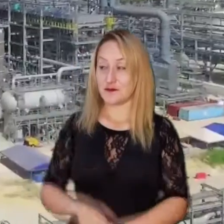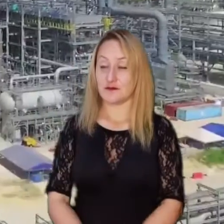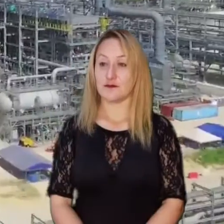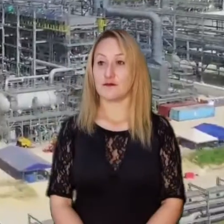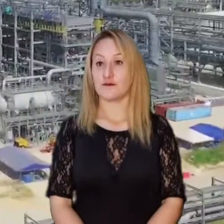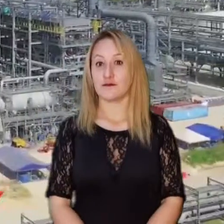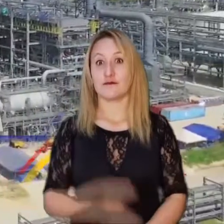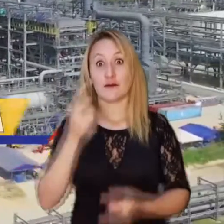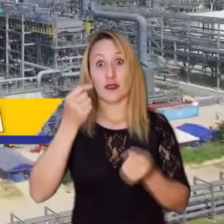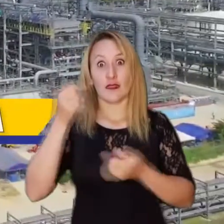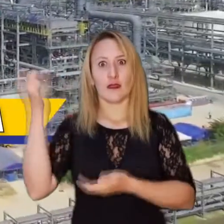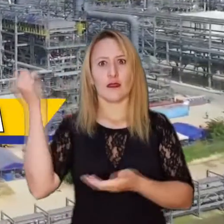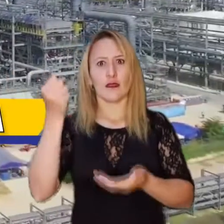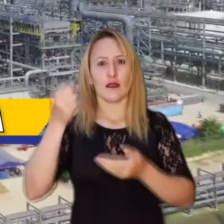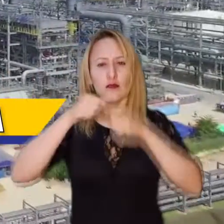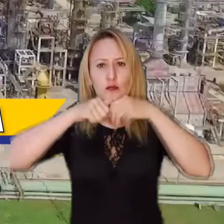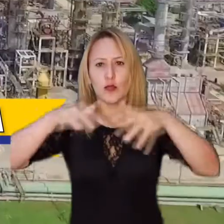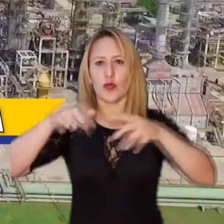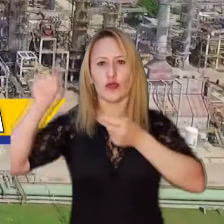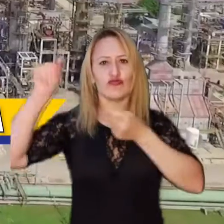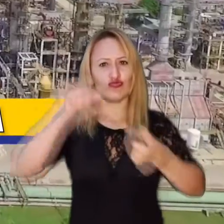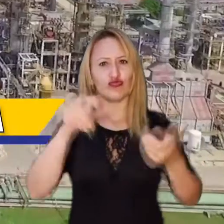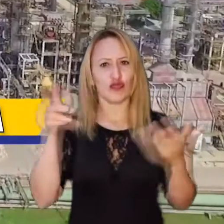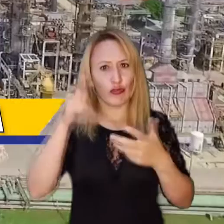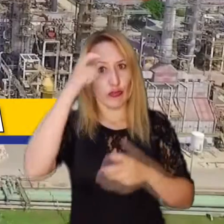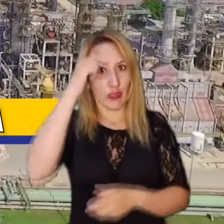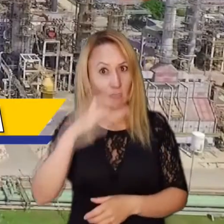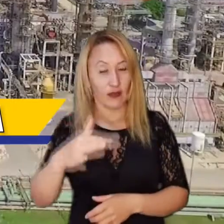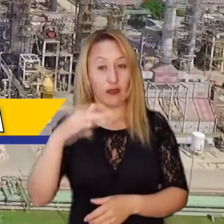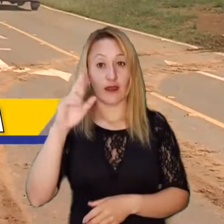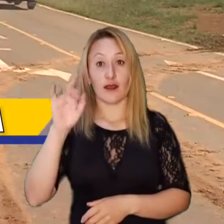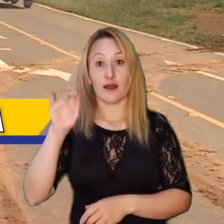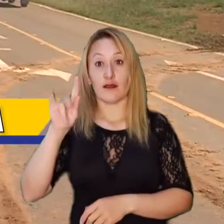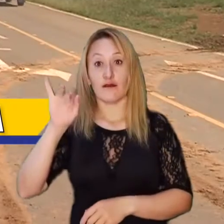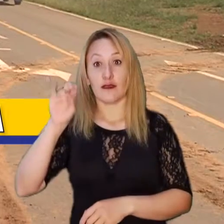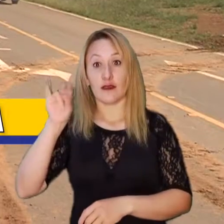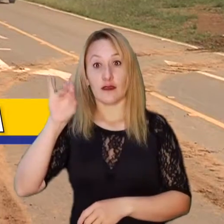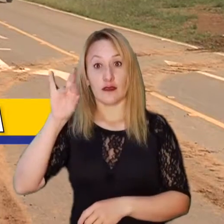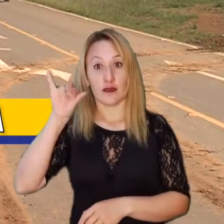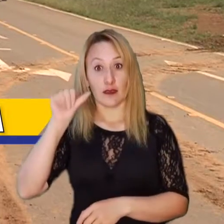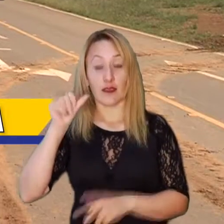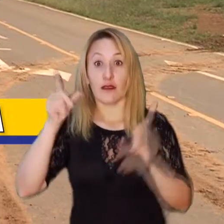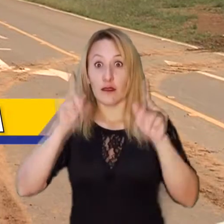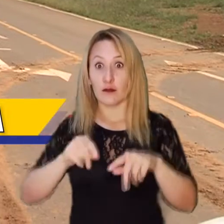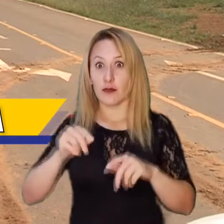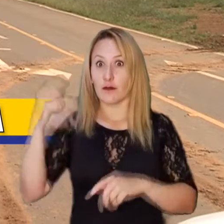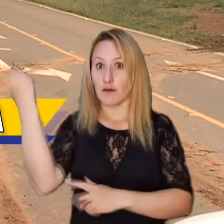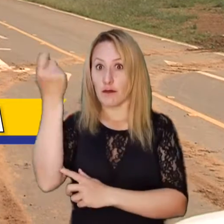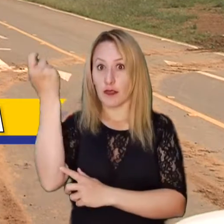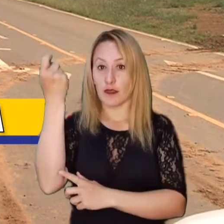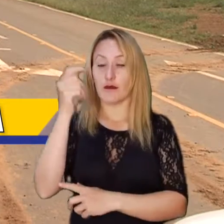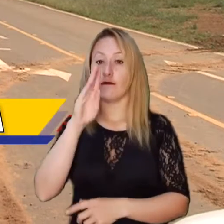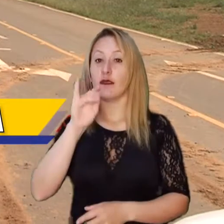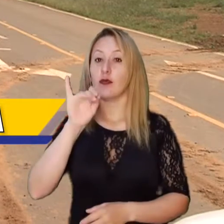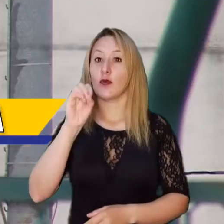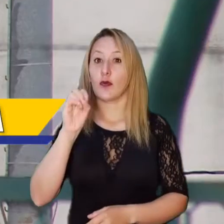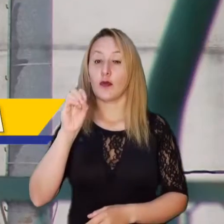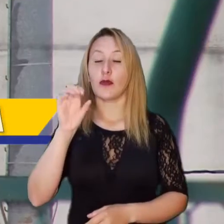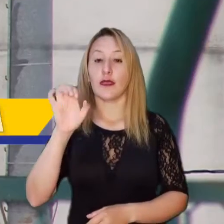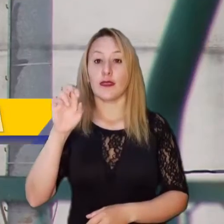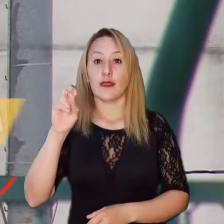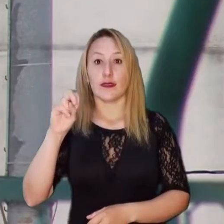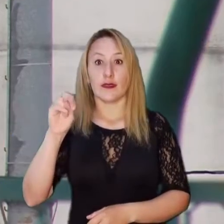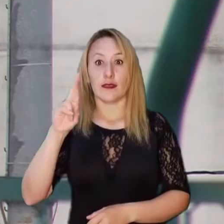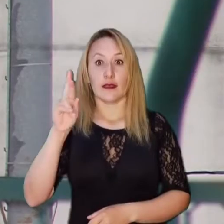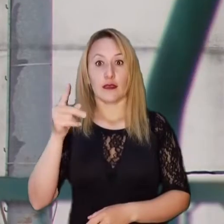Protección de los dineros públicos invertidos en las refinerías de Cartagena y Bioenergy en el Meta, prioridad de